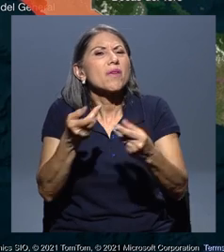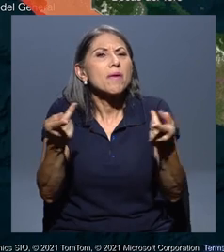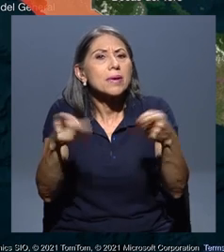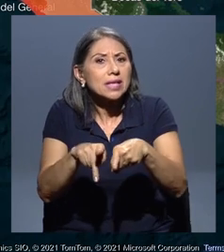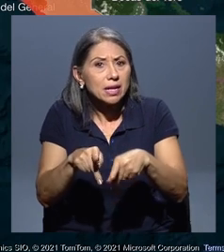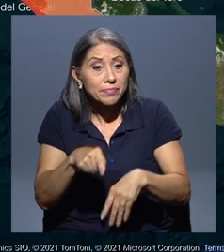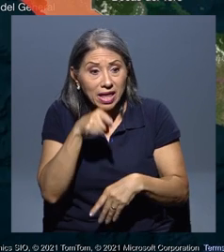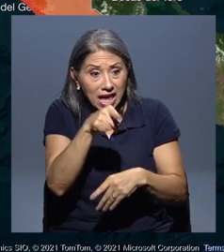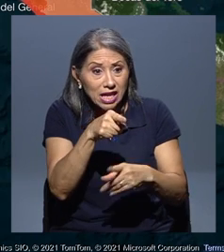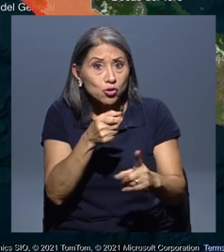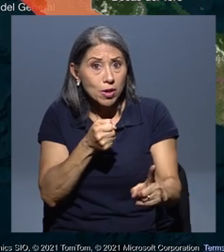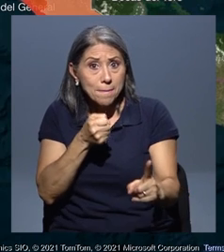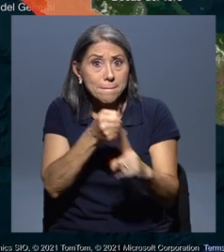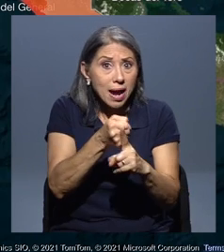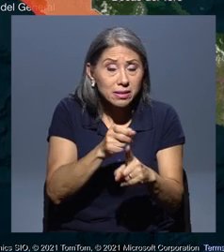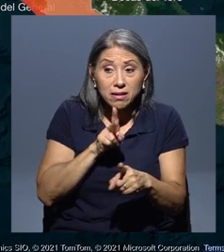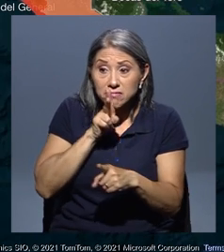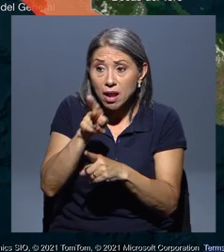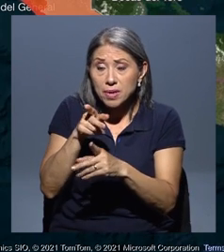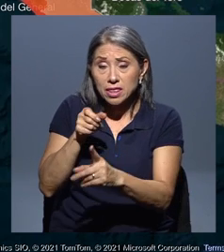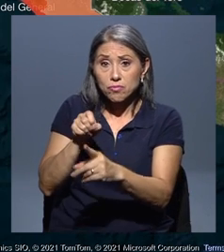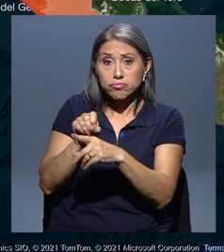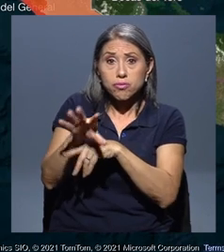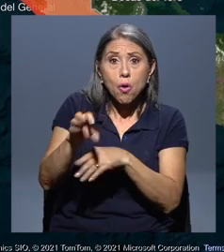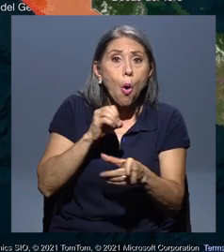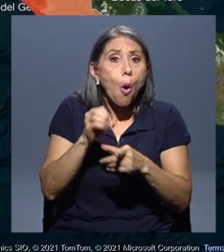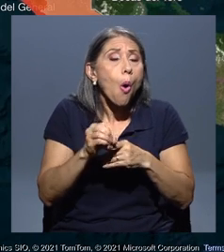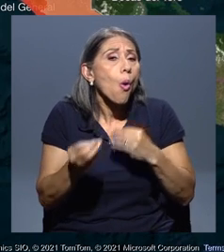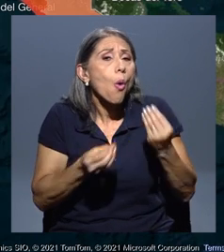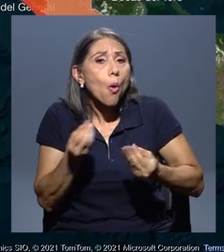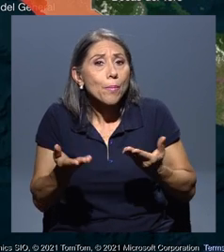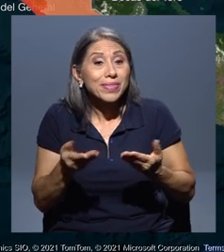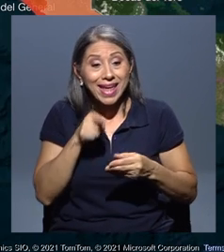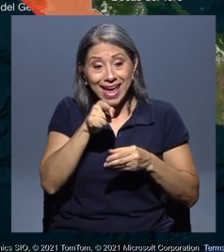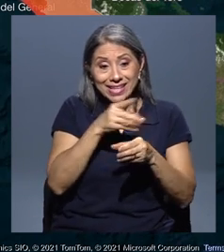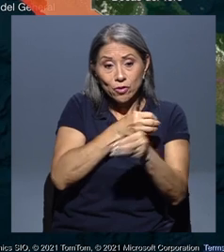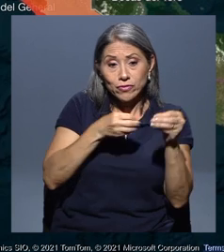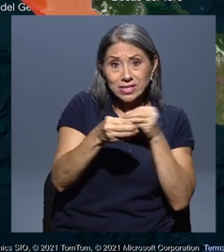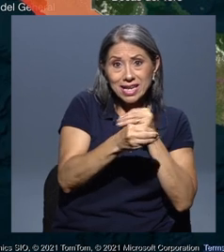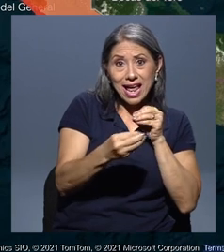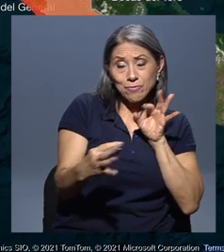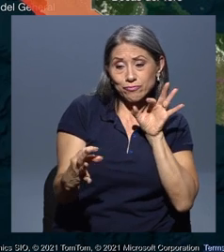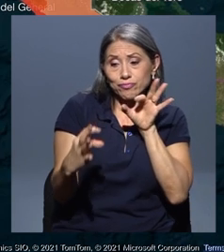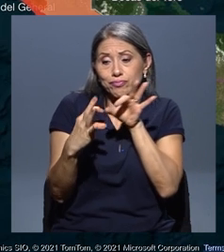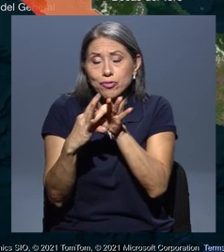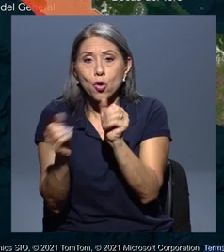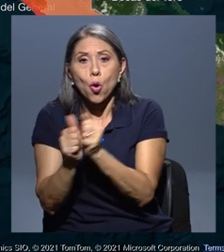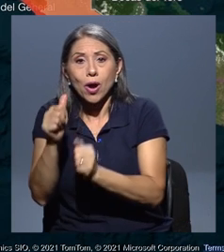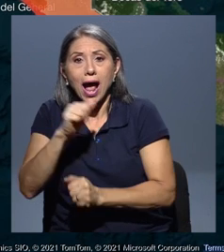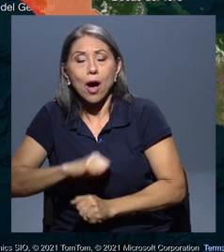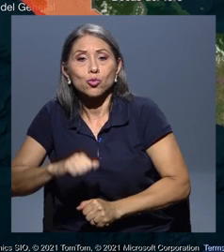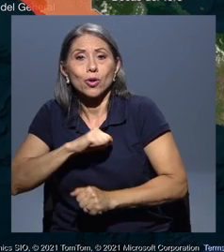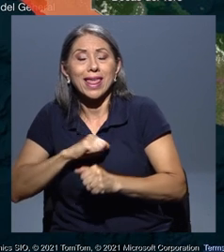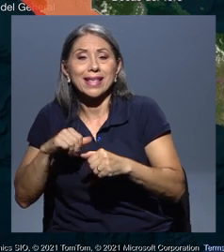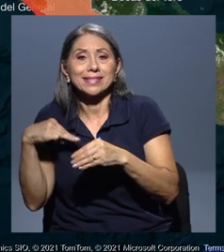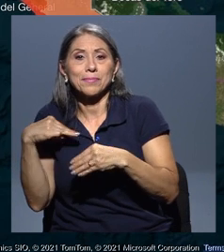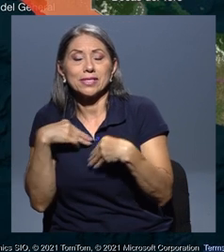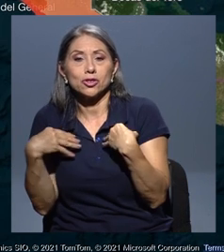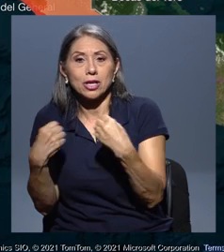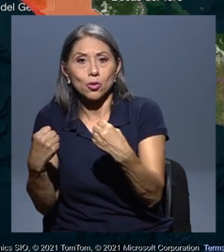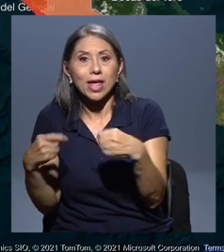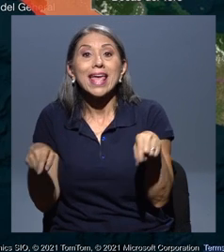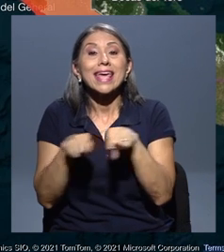un impacto y cuánto es ese impacto. El observatorio trabaja de la mano con autoridades sanitarias y recibe apoyo de la UNED en cuanto a la